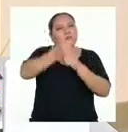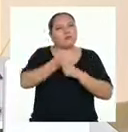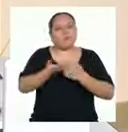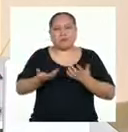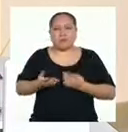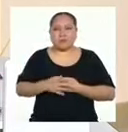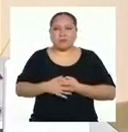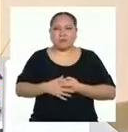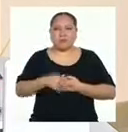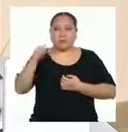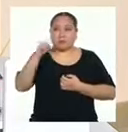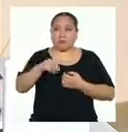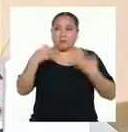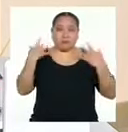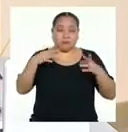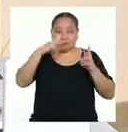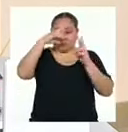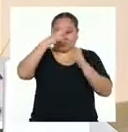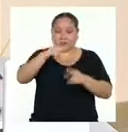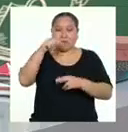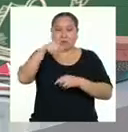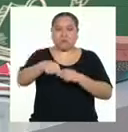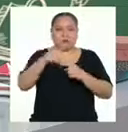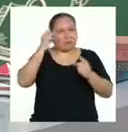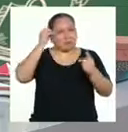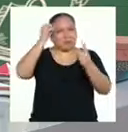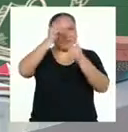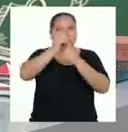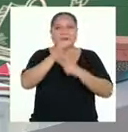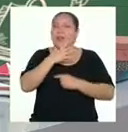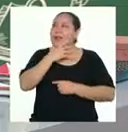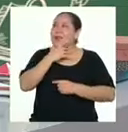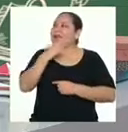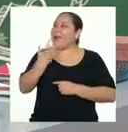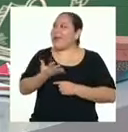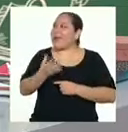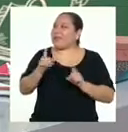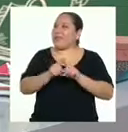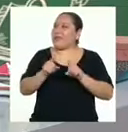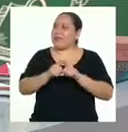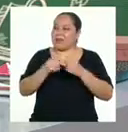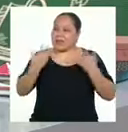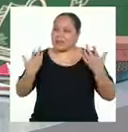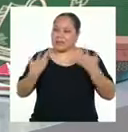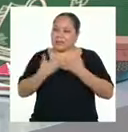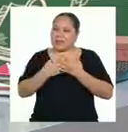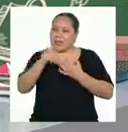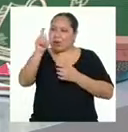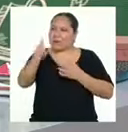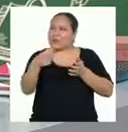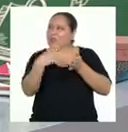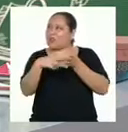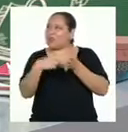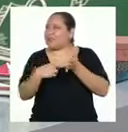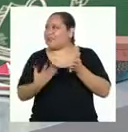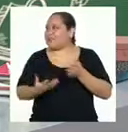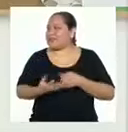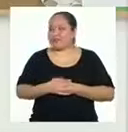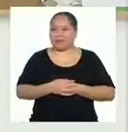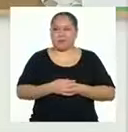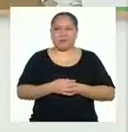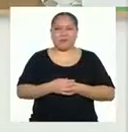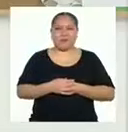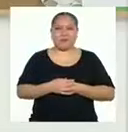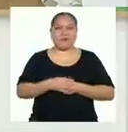hacemos. Con esto cumplimos bien con el propósito. Ah, y además se adecua a mi destinatario y registro.